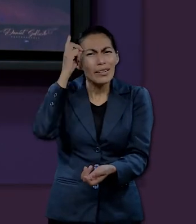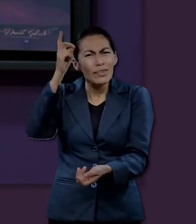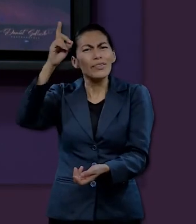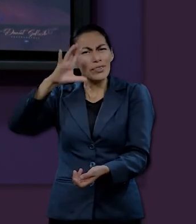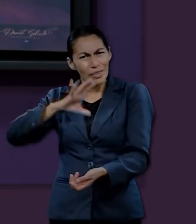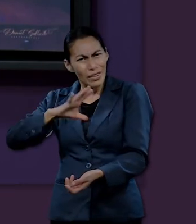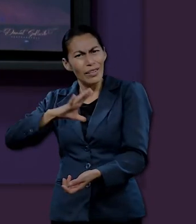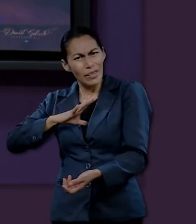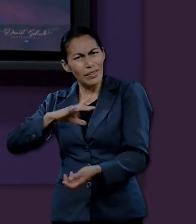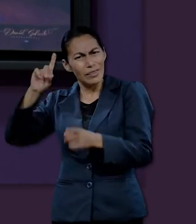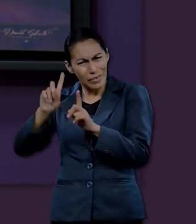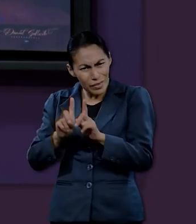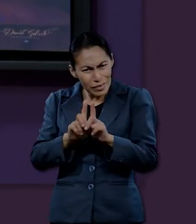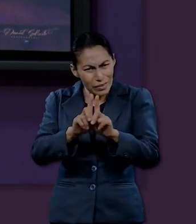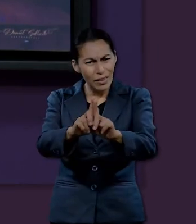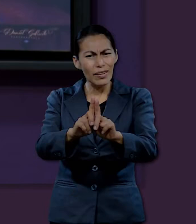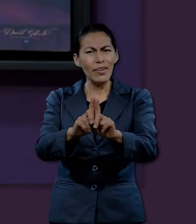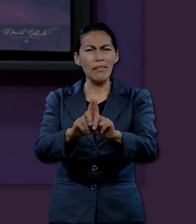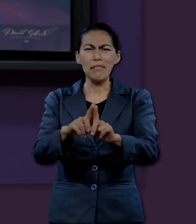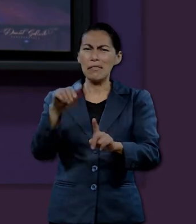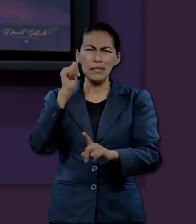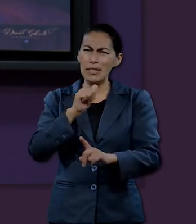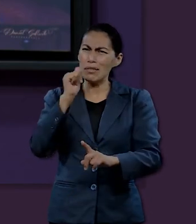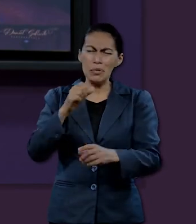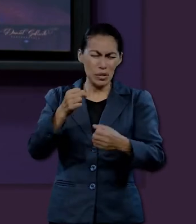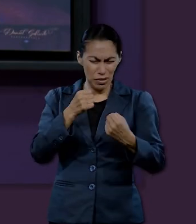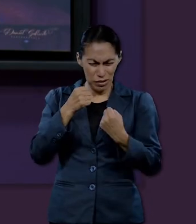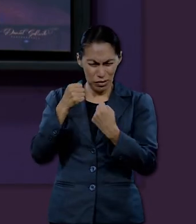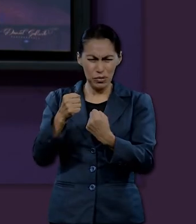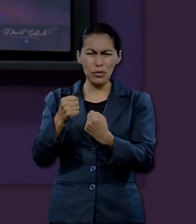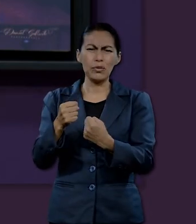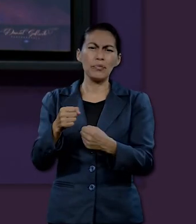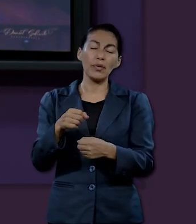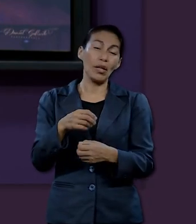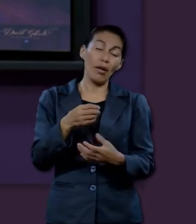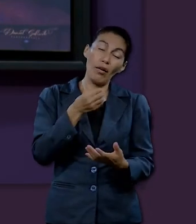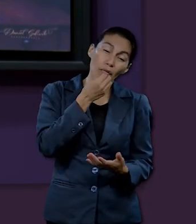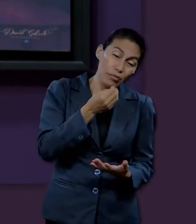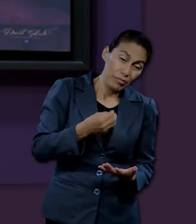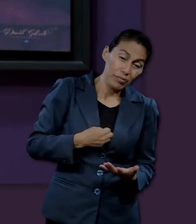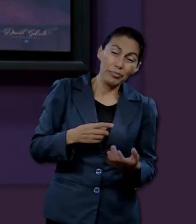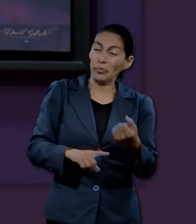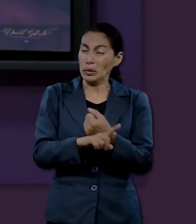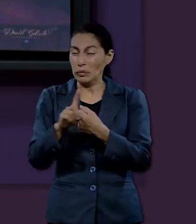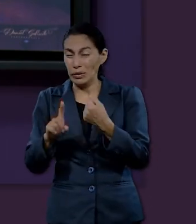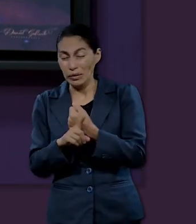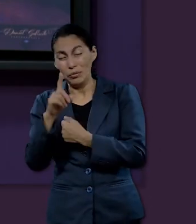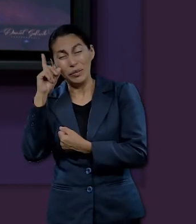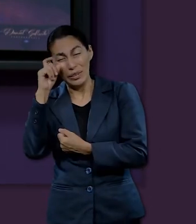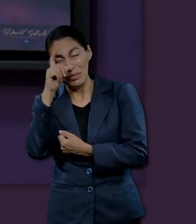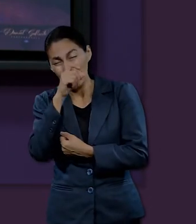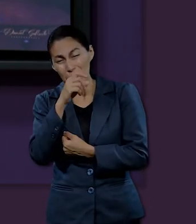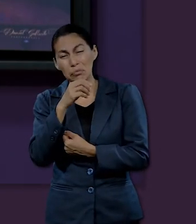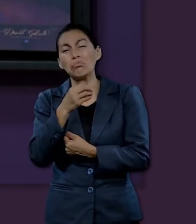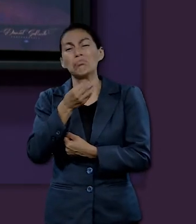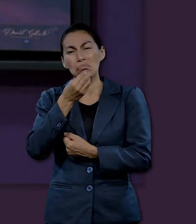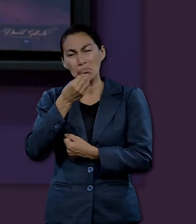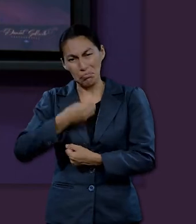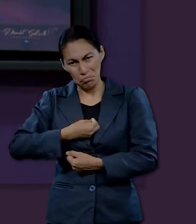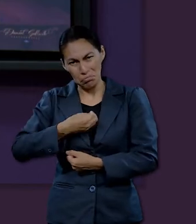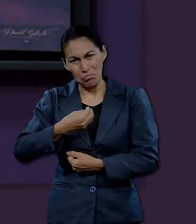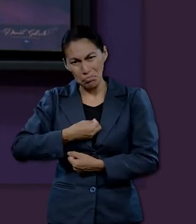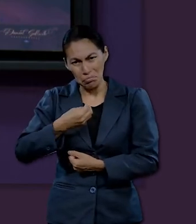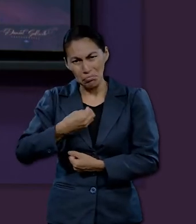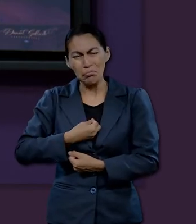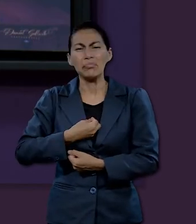wow, está allí, está allí realmente. Y es una esperanza que debemos de tener día con día, independientemente del tipo de crisol por el que